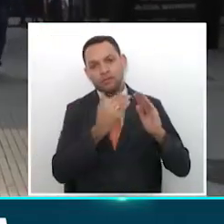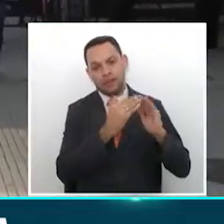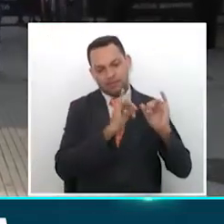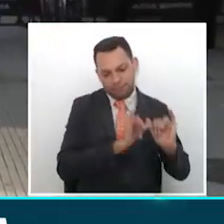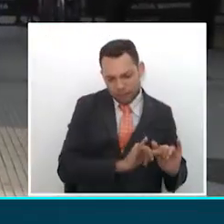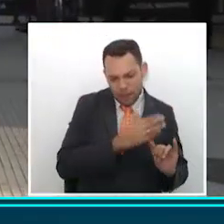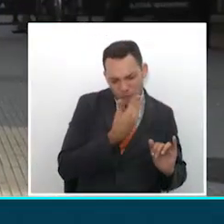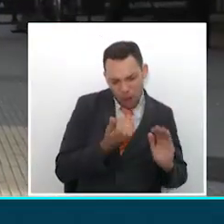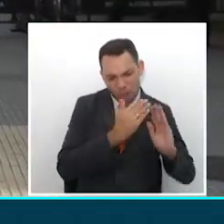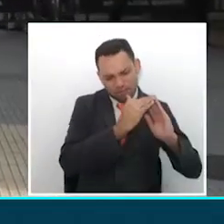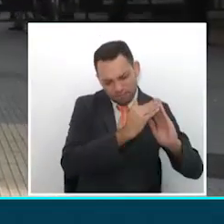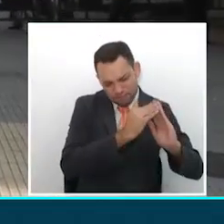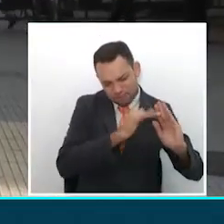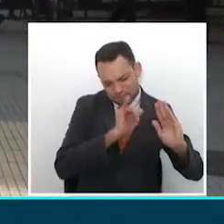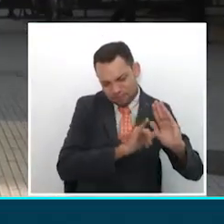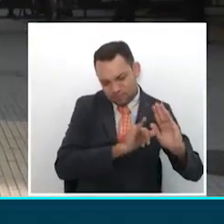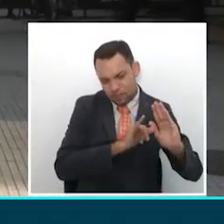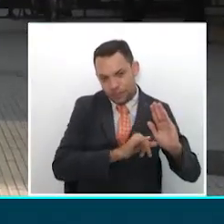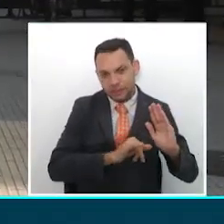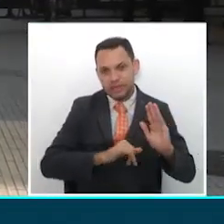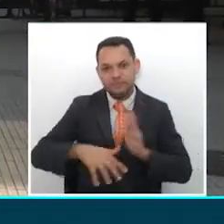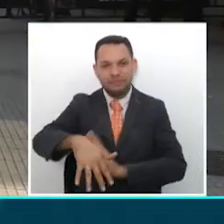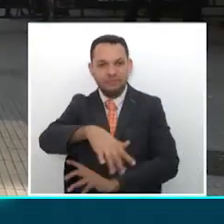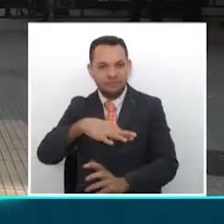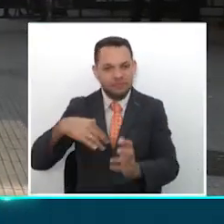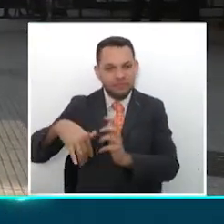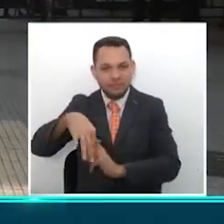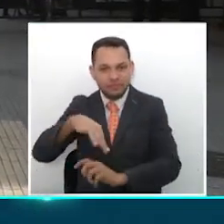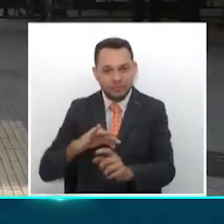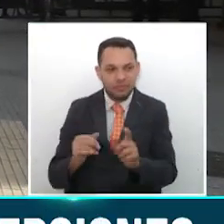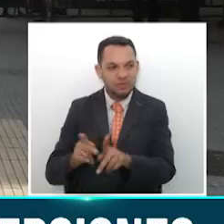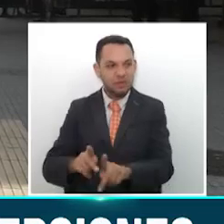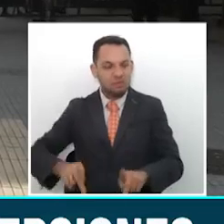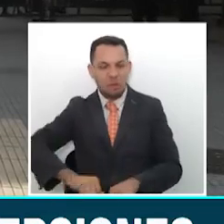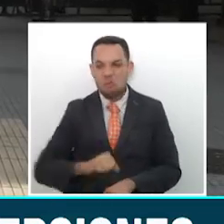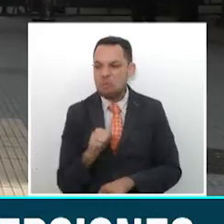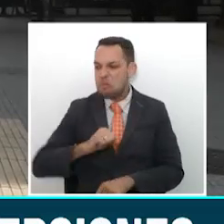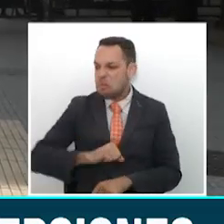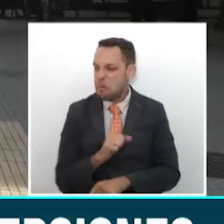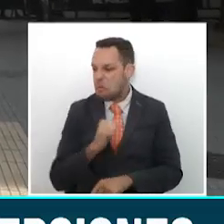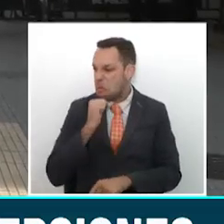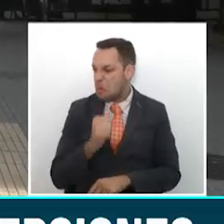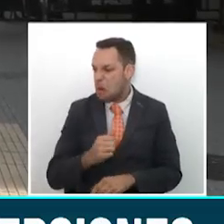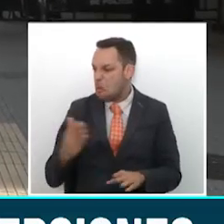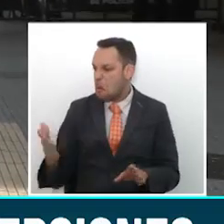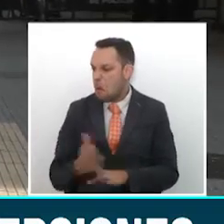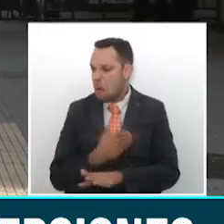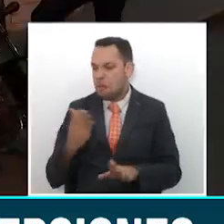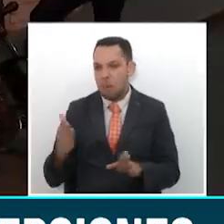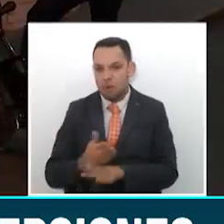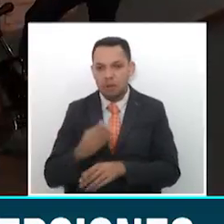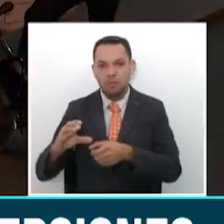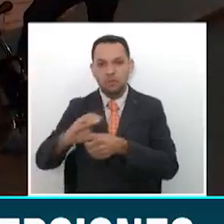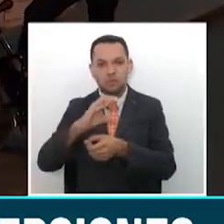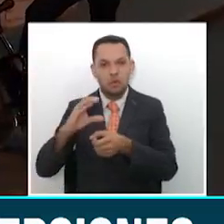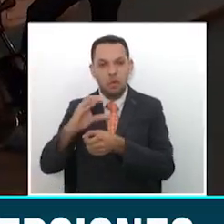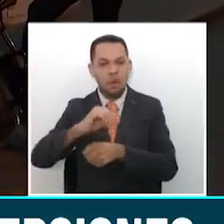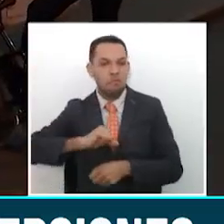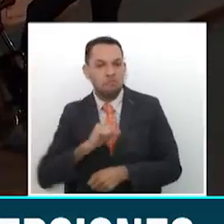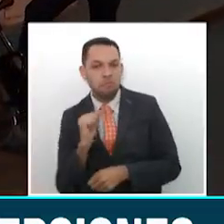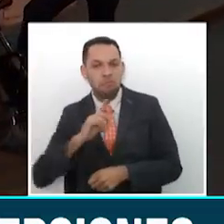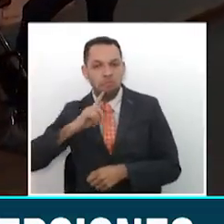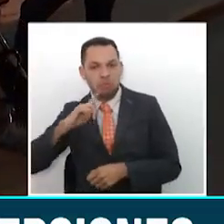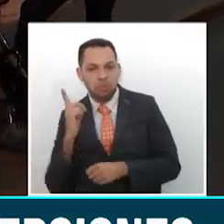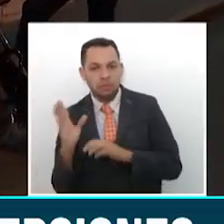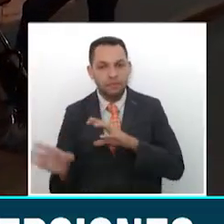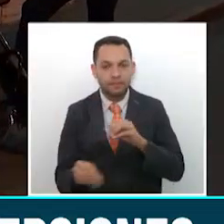me parece conveniente porque el desorden y la indisciplina social son evidentes en todas las ciudades del país. Desde el